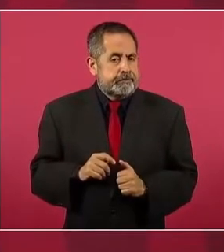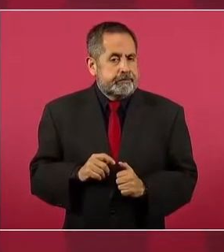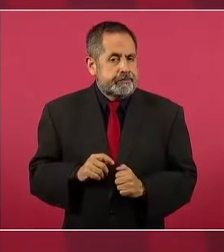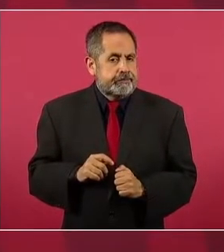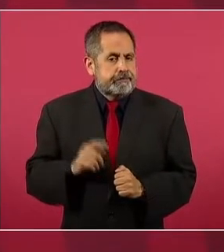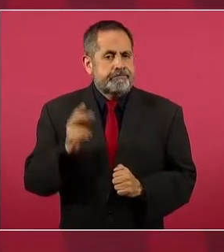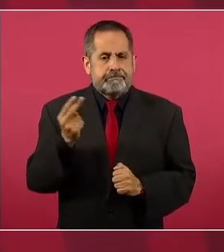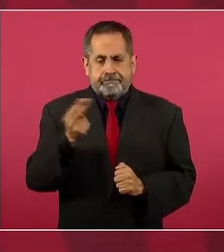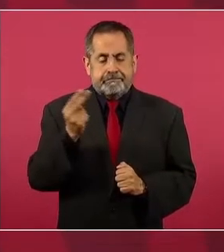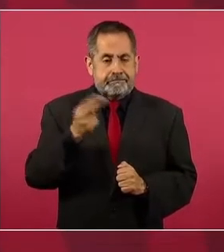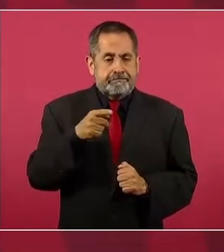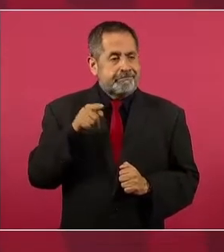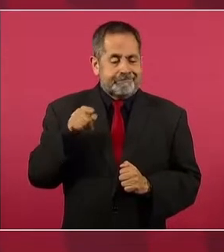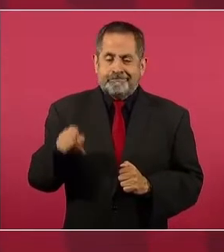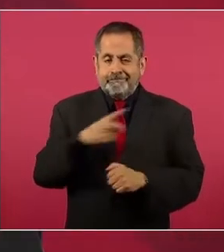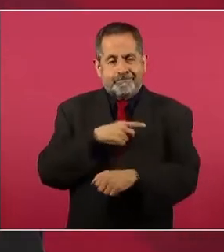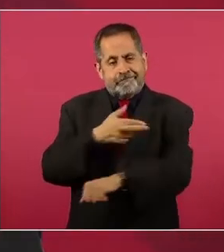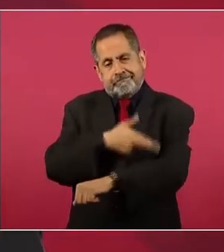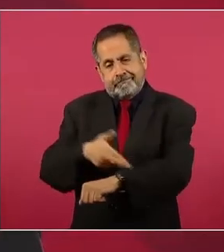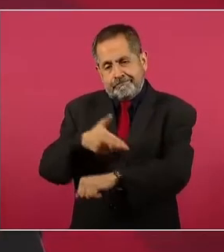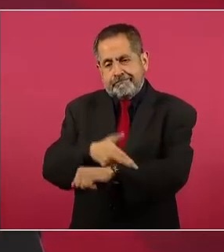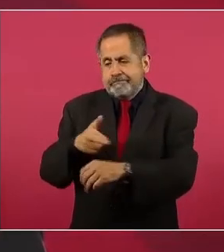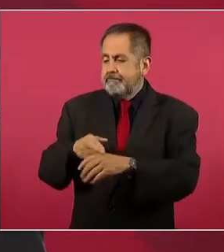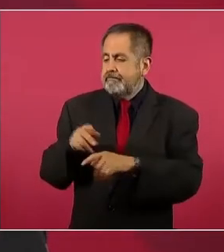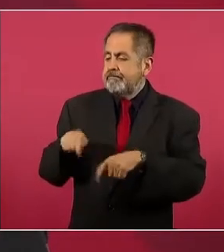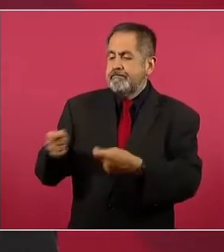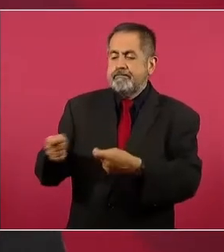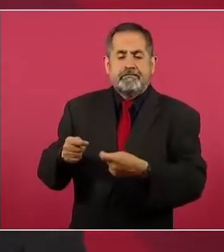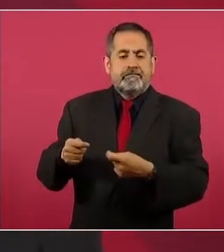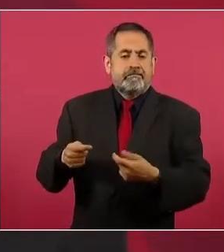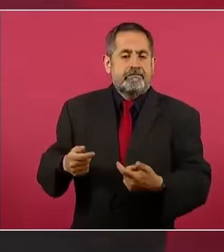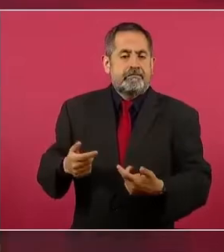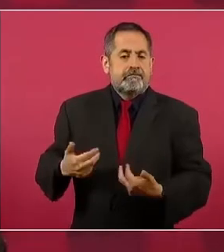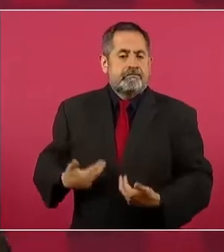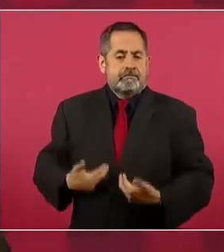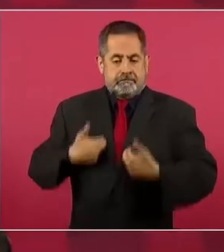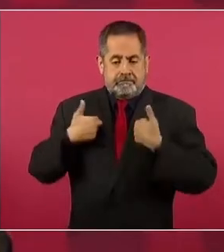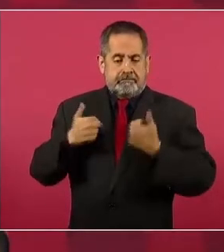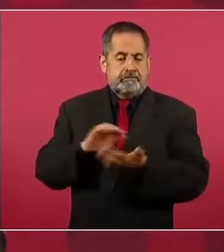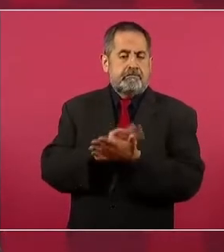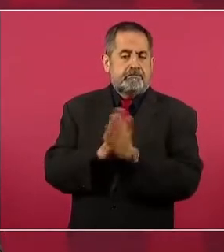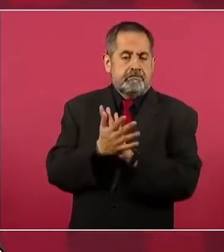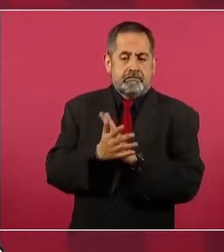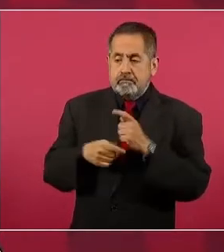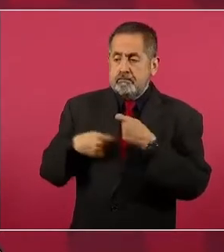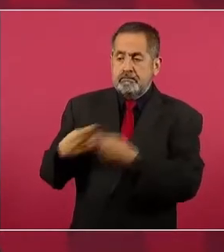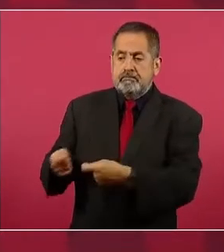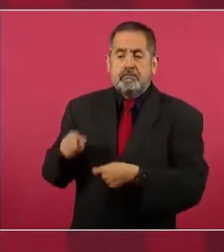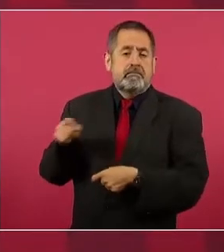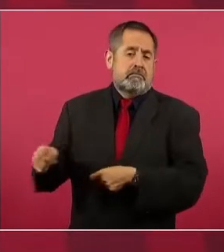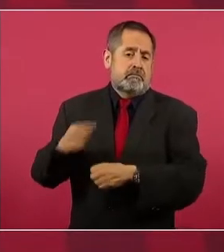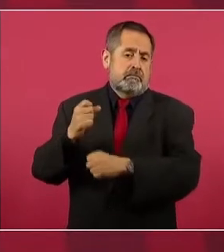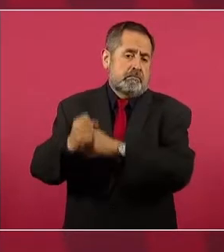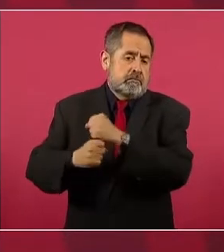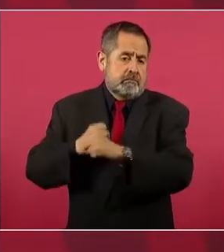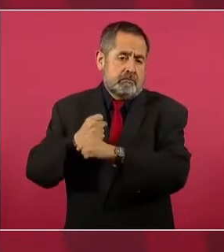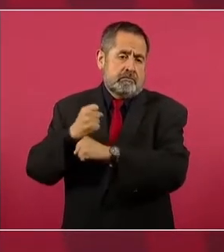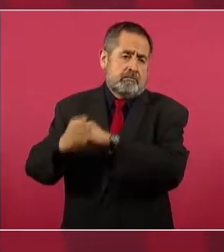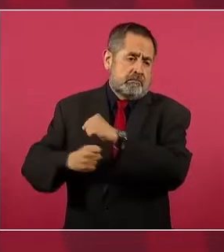se regularice a los mexicanos que llevan años trabajando en Estados Unidos.